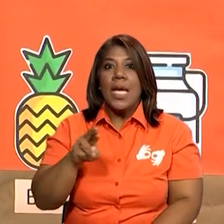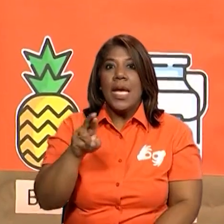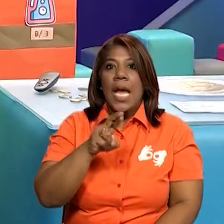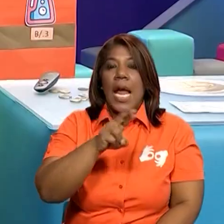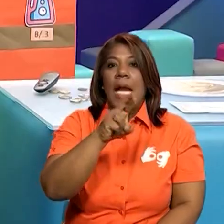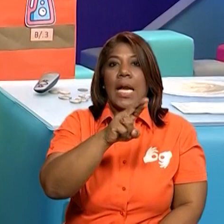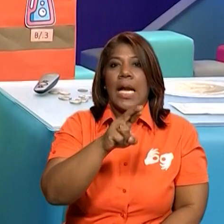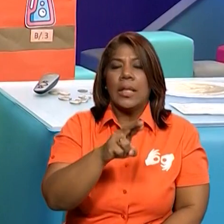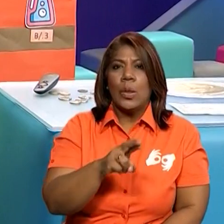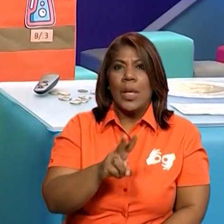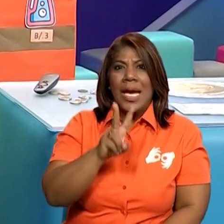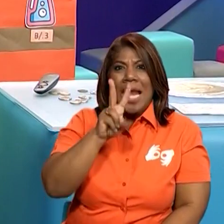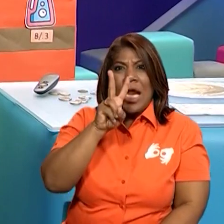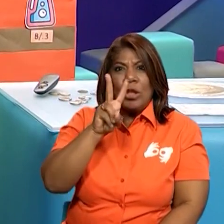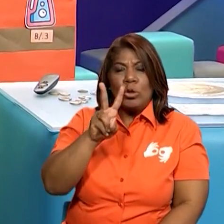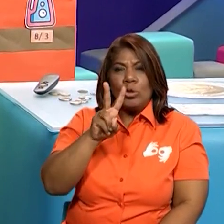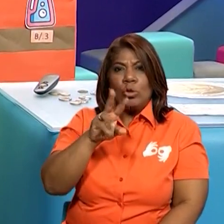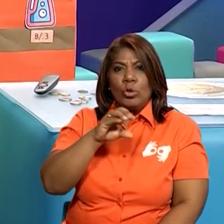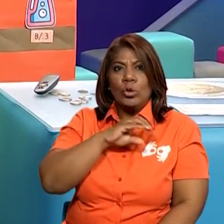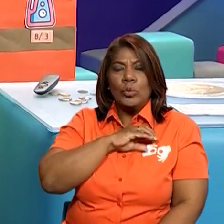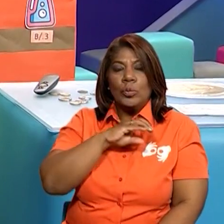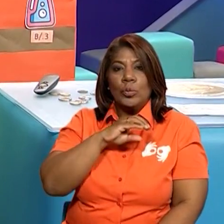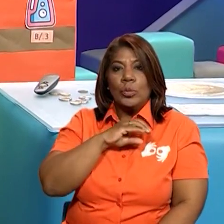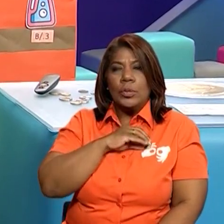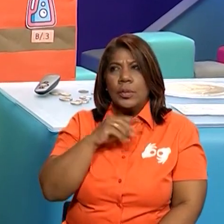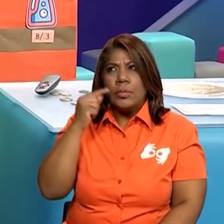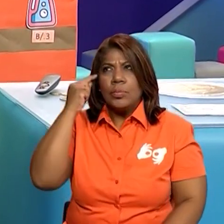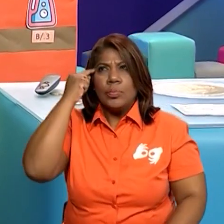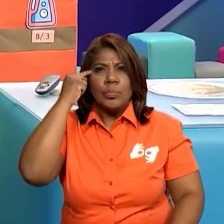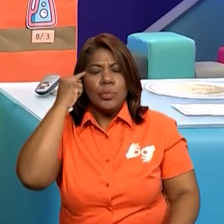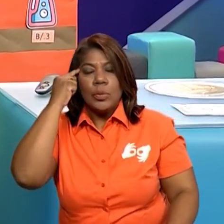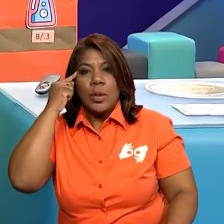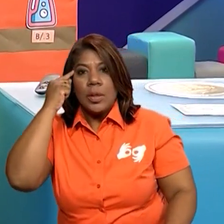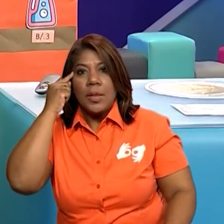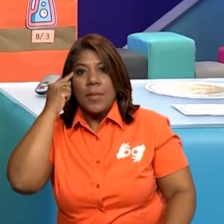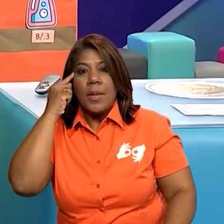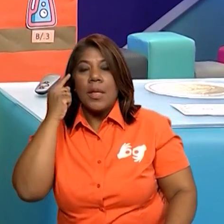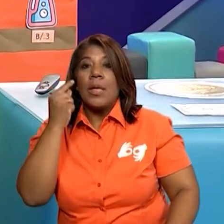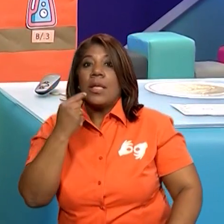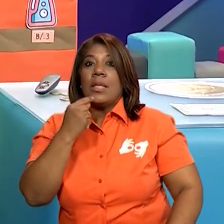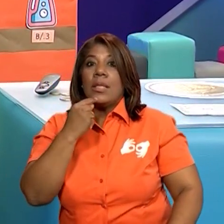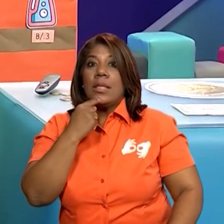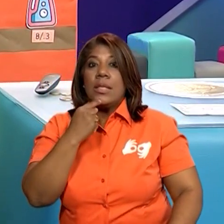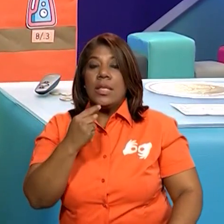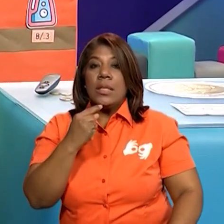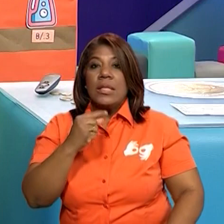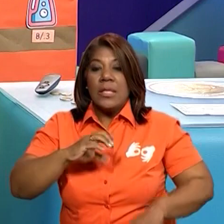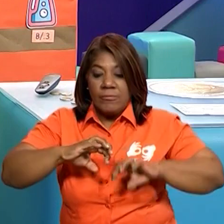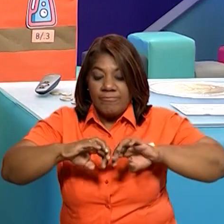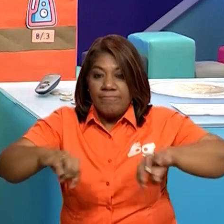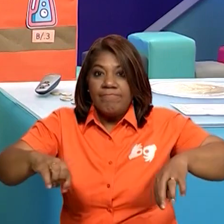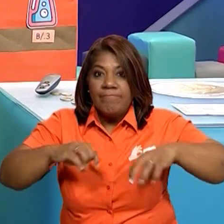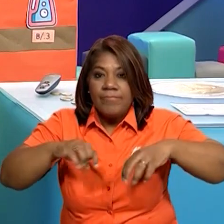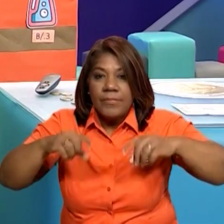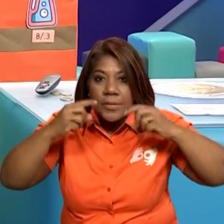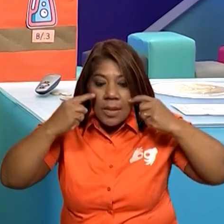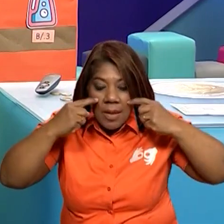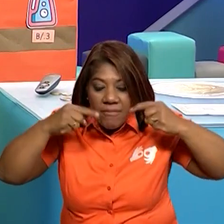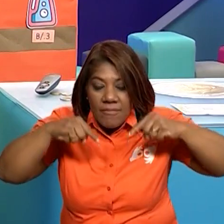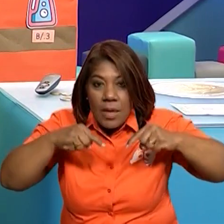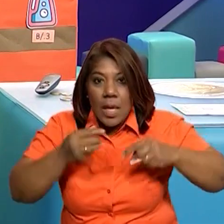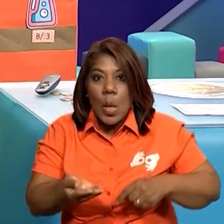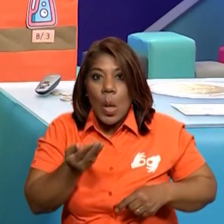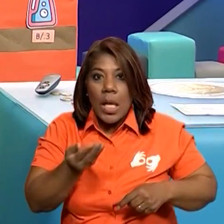pistas y razonamiento los llevaron pronto a un gran laberinto de los túneles bajo el bosque. Al entrar